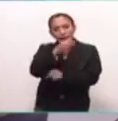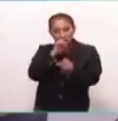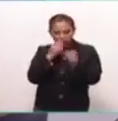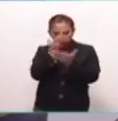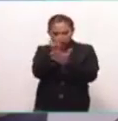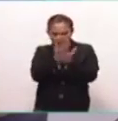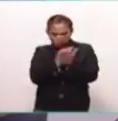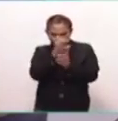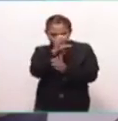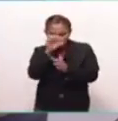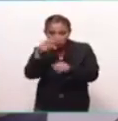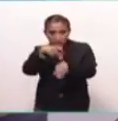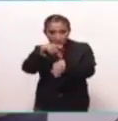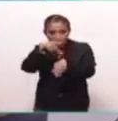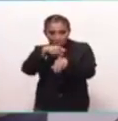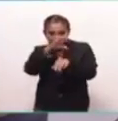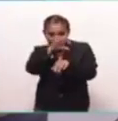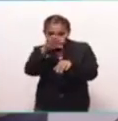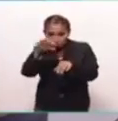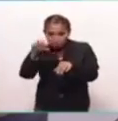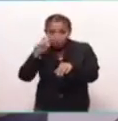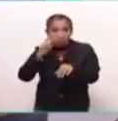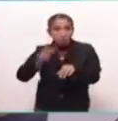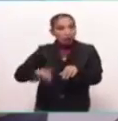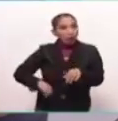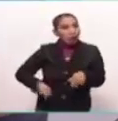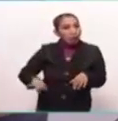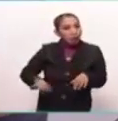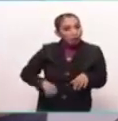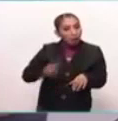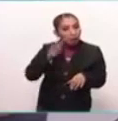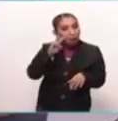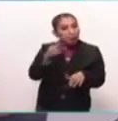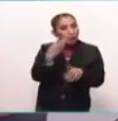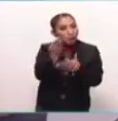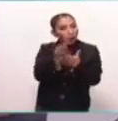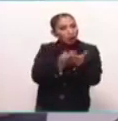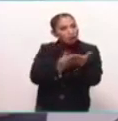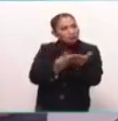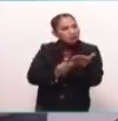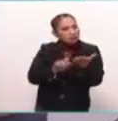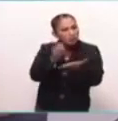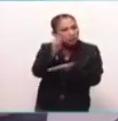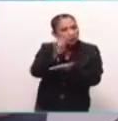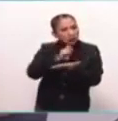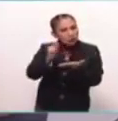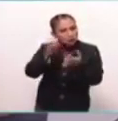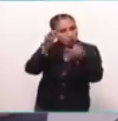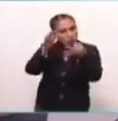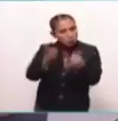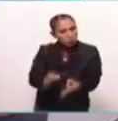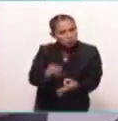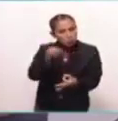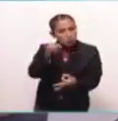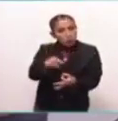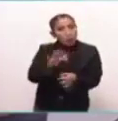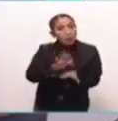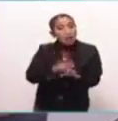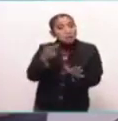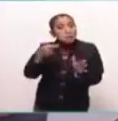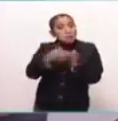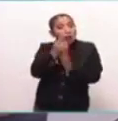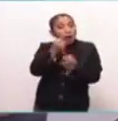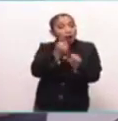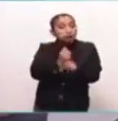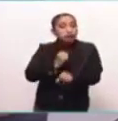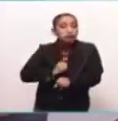grabados en piedras que lo interesante es que son una escritura, escritura como tal, con más de mil años